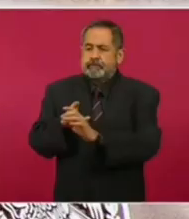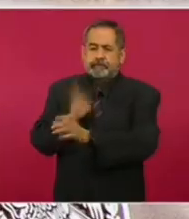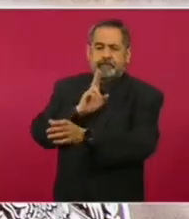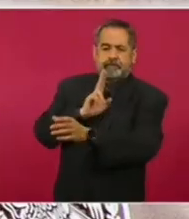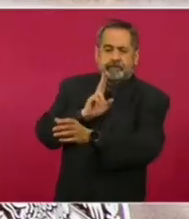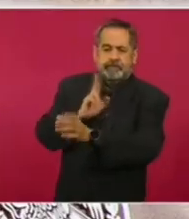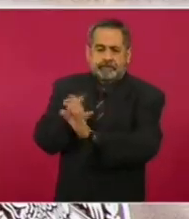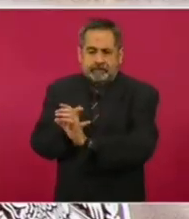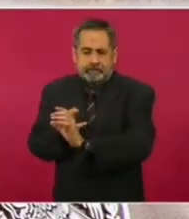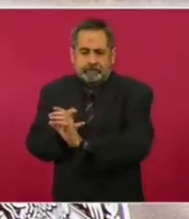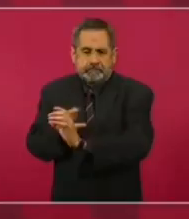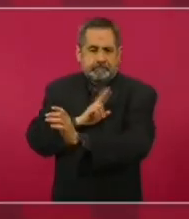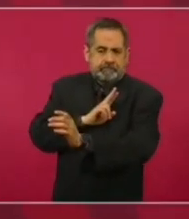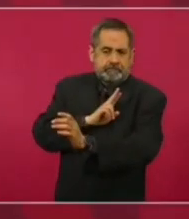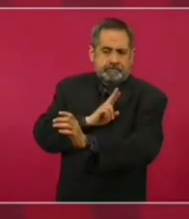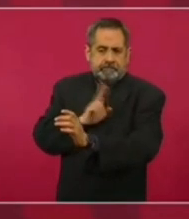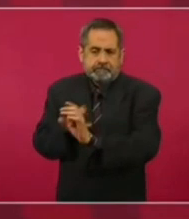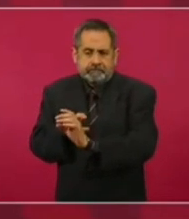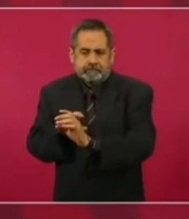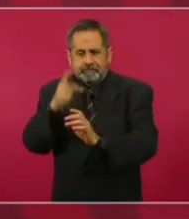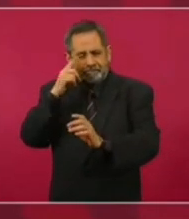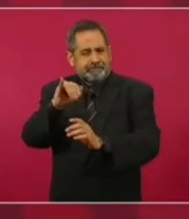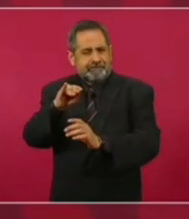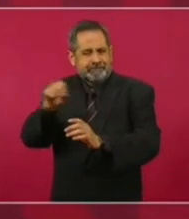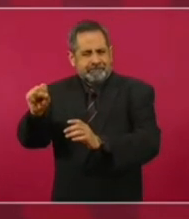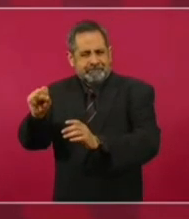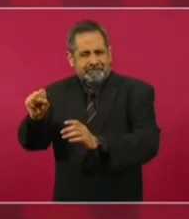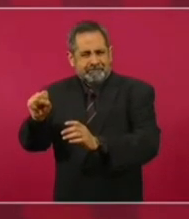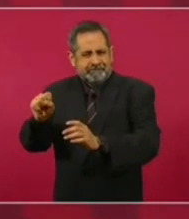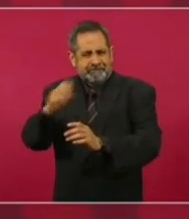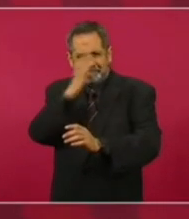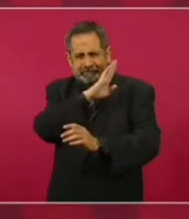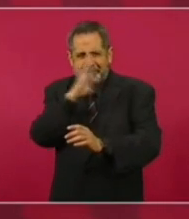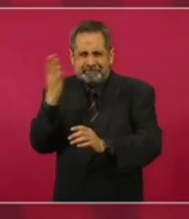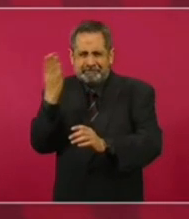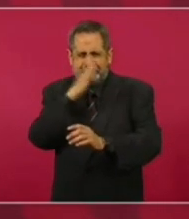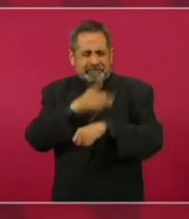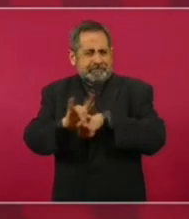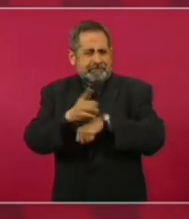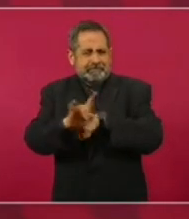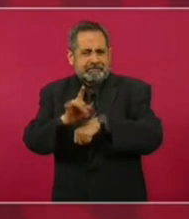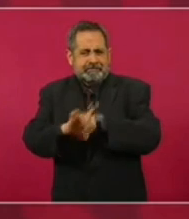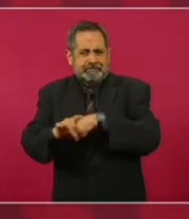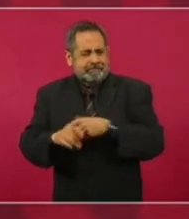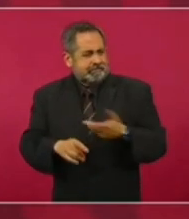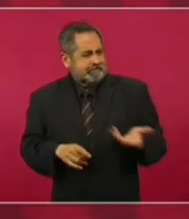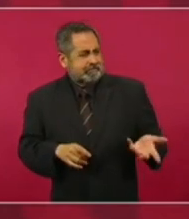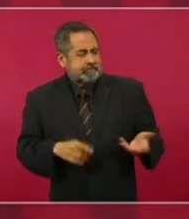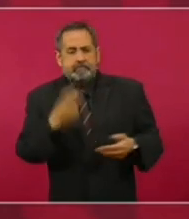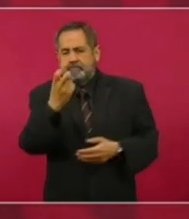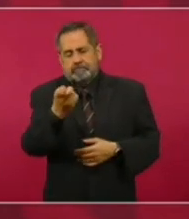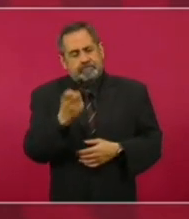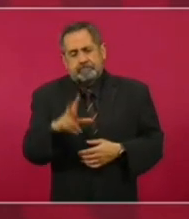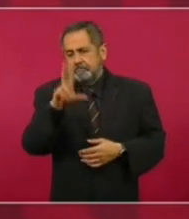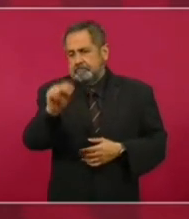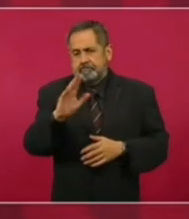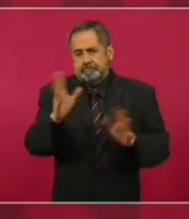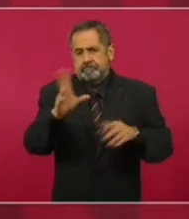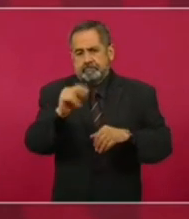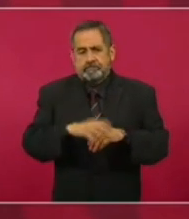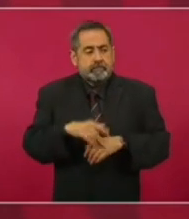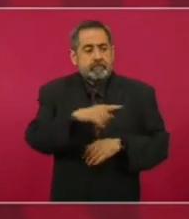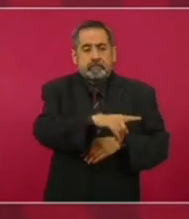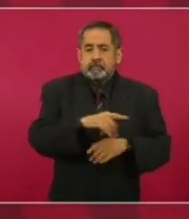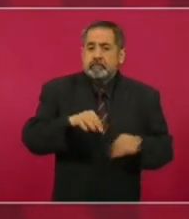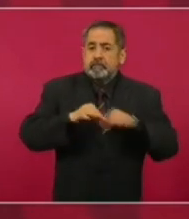por el subregistro en las cuotas del Seguro Social y por la violación en la estabilidad en el empleo. En